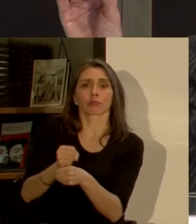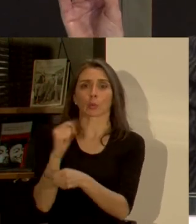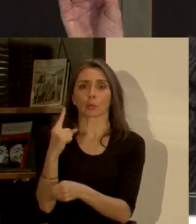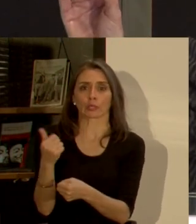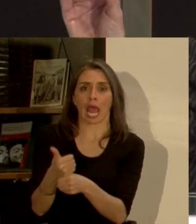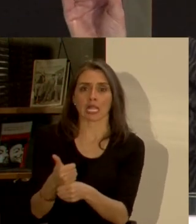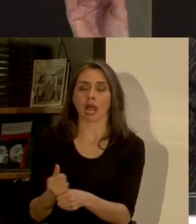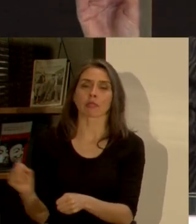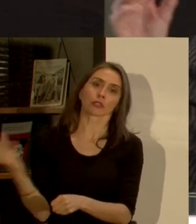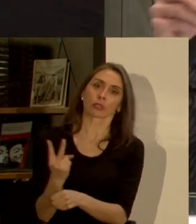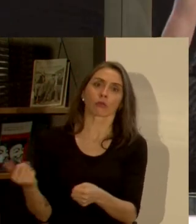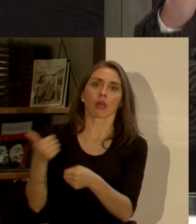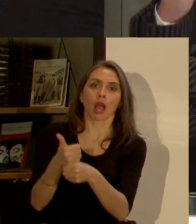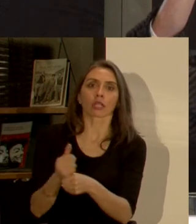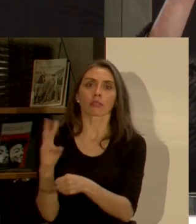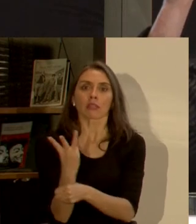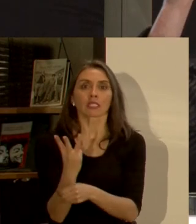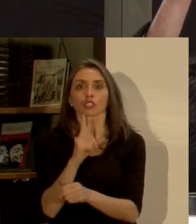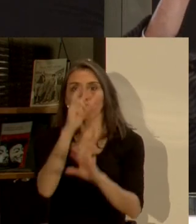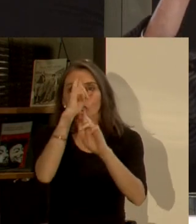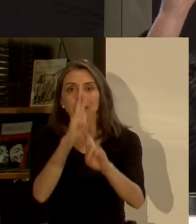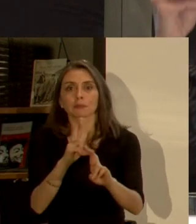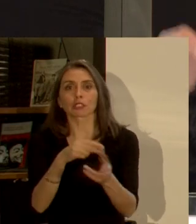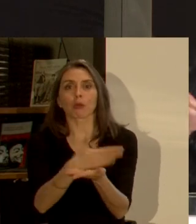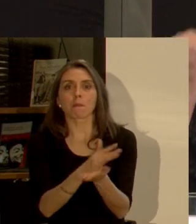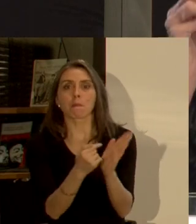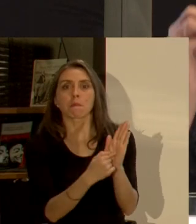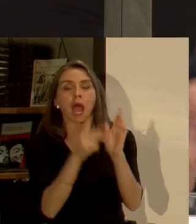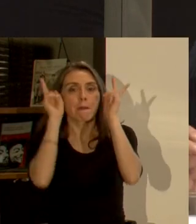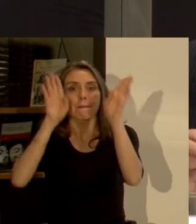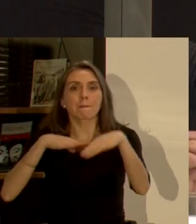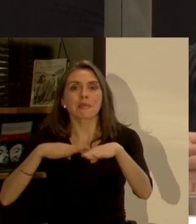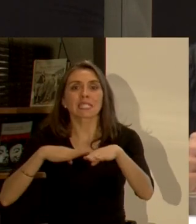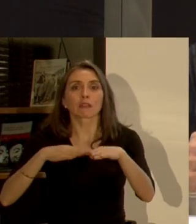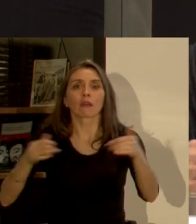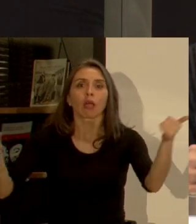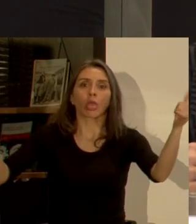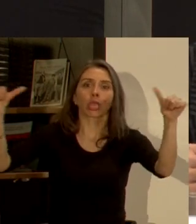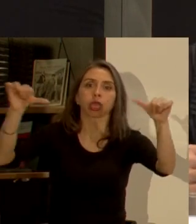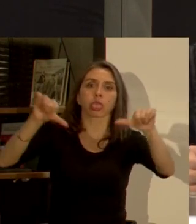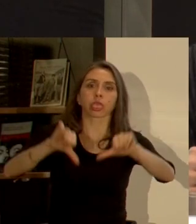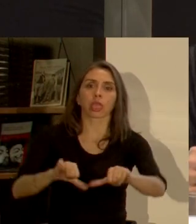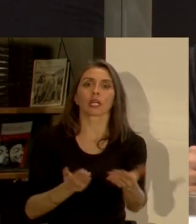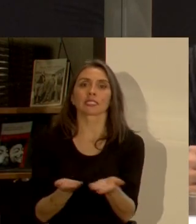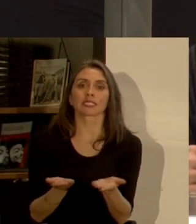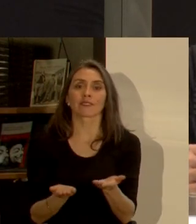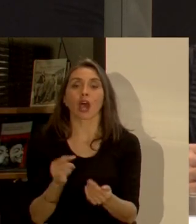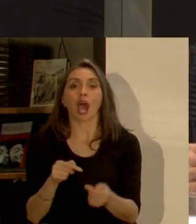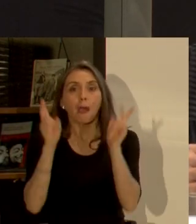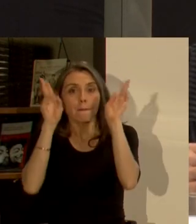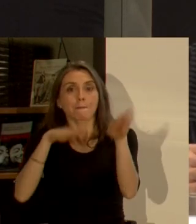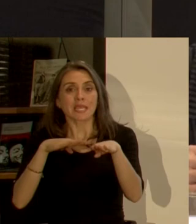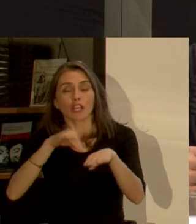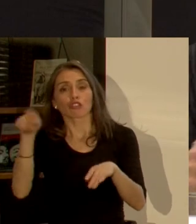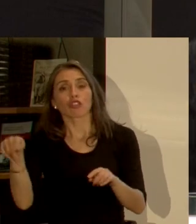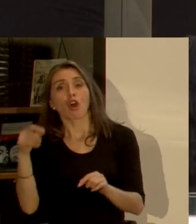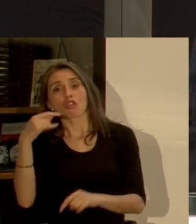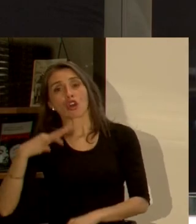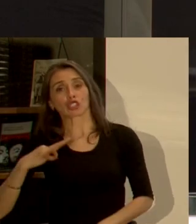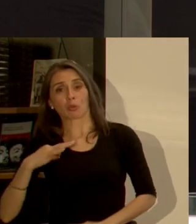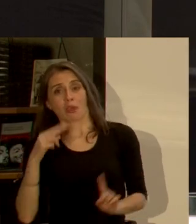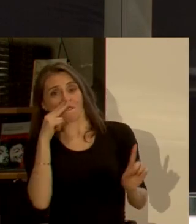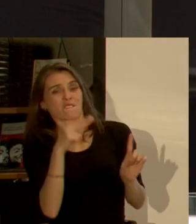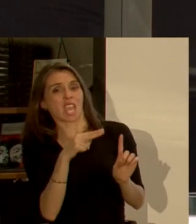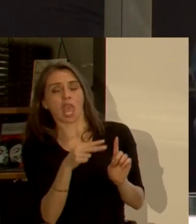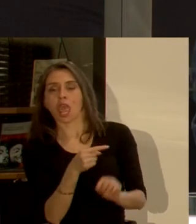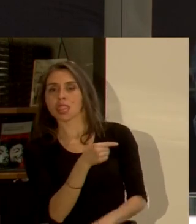no se volvió a invertir en el transmilenio entonces se deterioró totalmente el servicio y hoy en día el transmilenio tiene una visión negativa